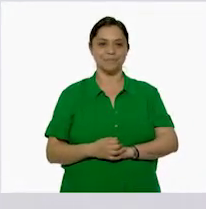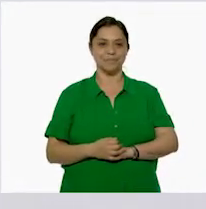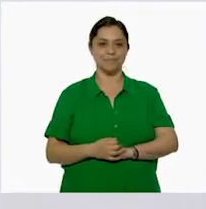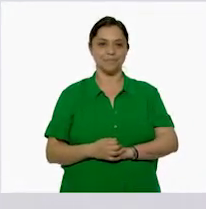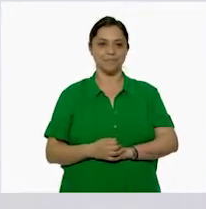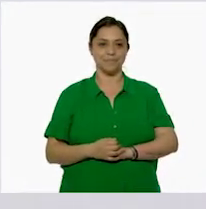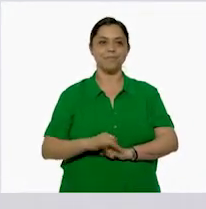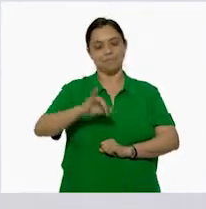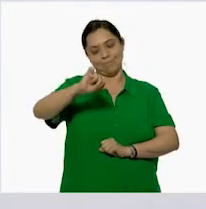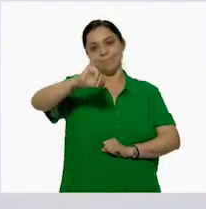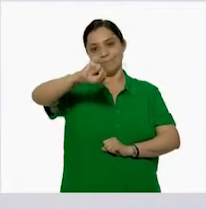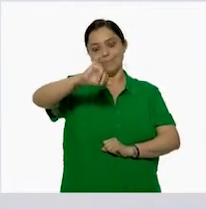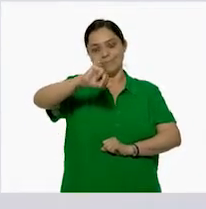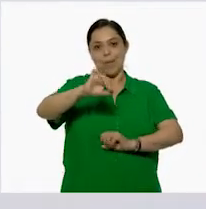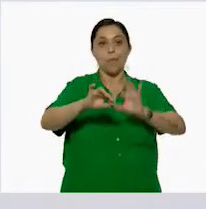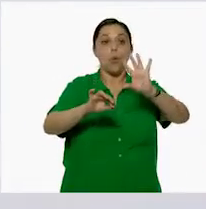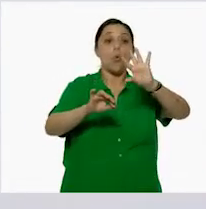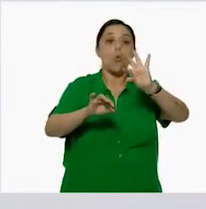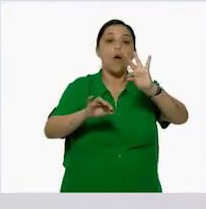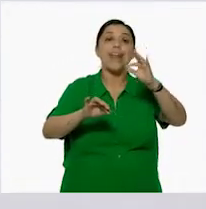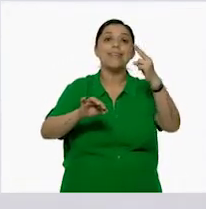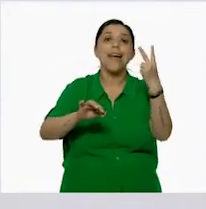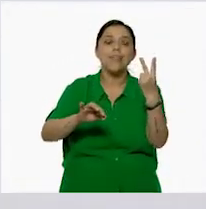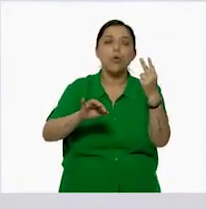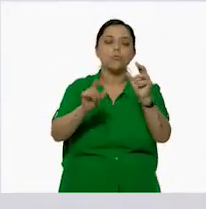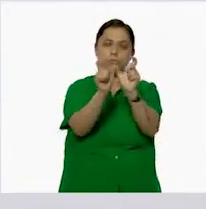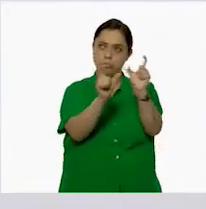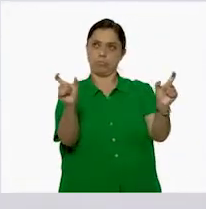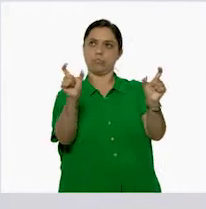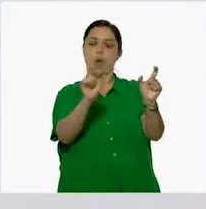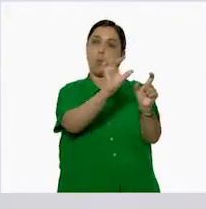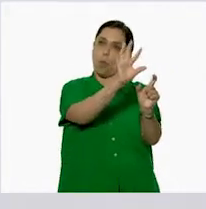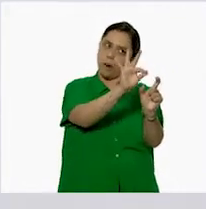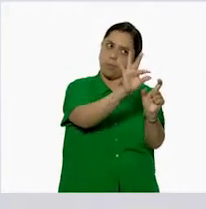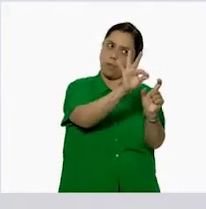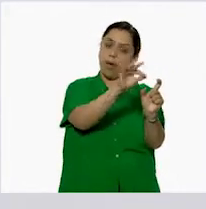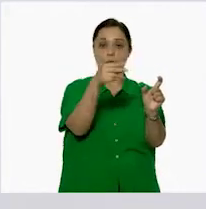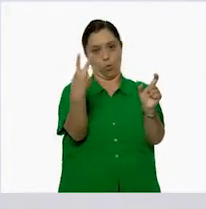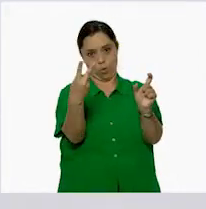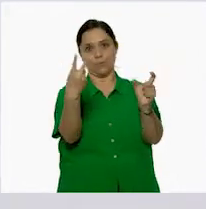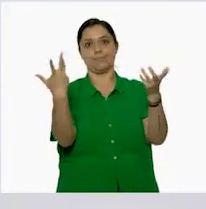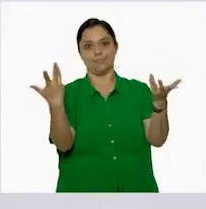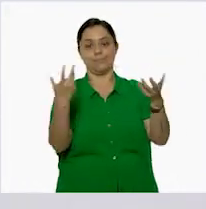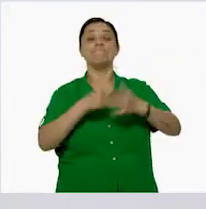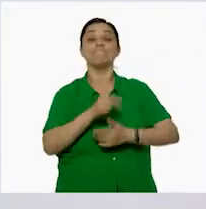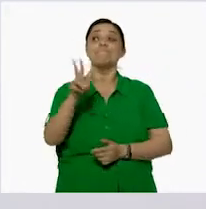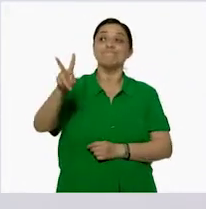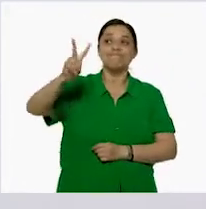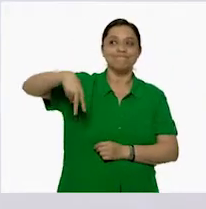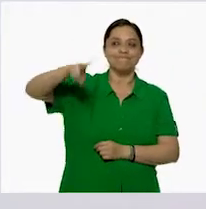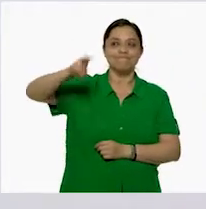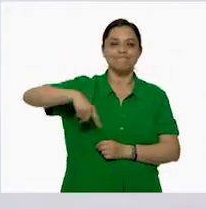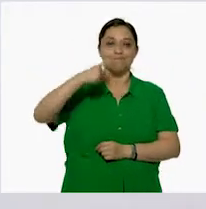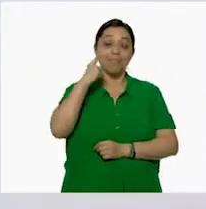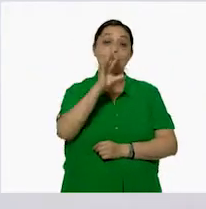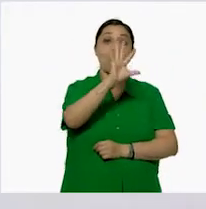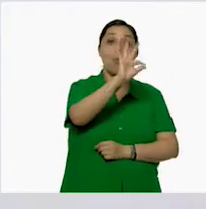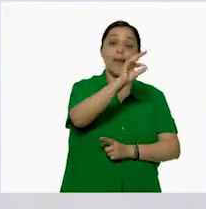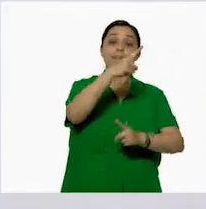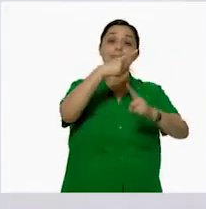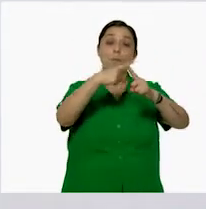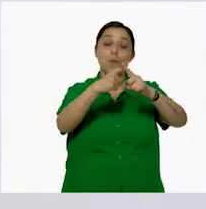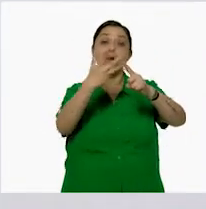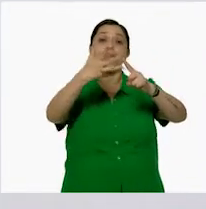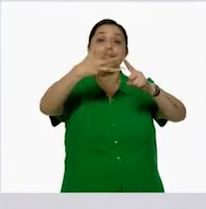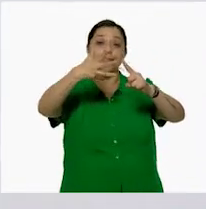Sí, porque hicimos la descomposición de 40 y Entonces son 40 y 2. 40. ¿Qué es cierto? 40 por 10. Entonces